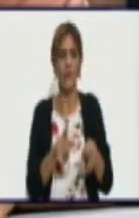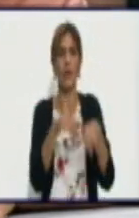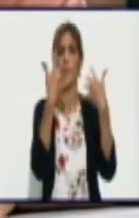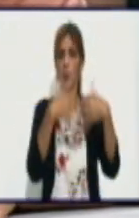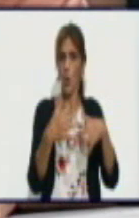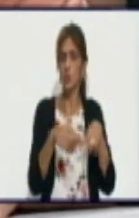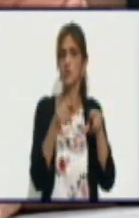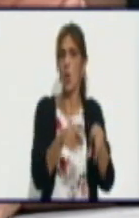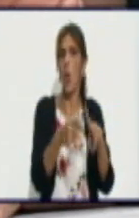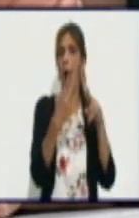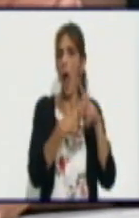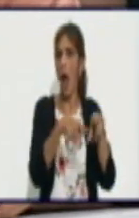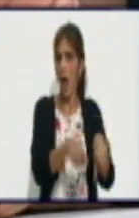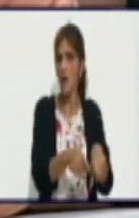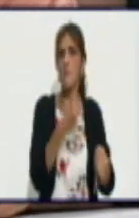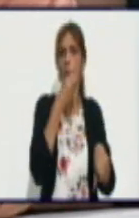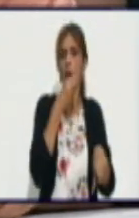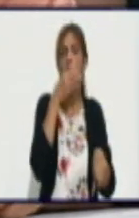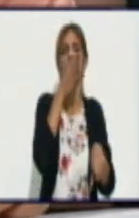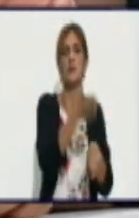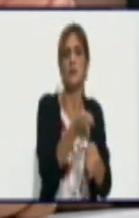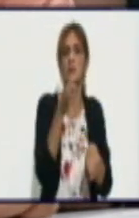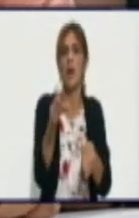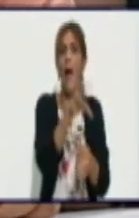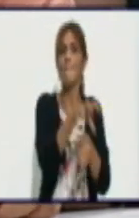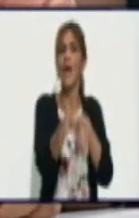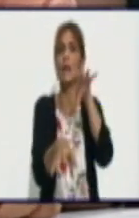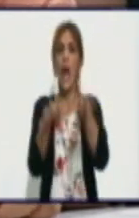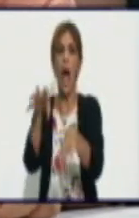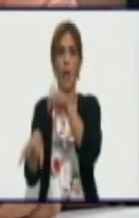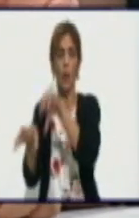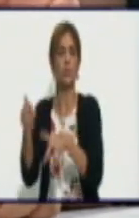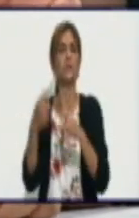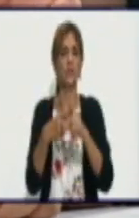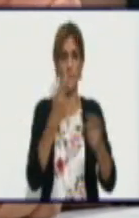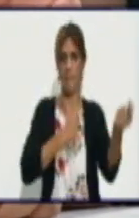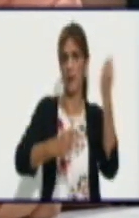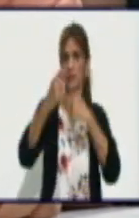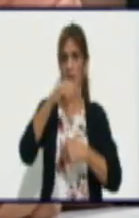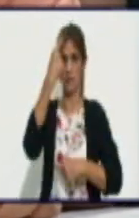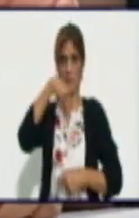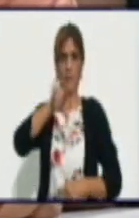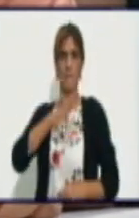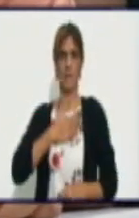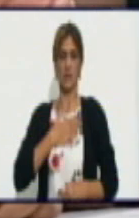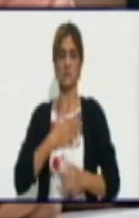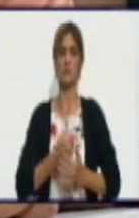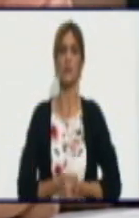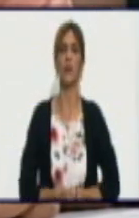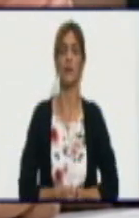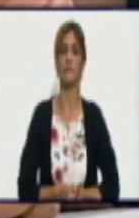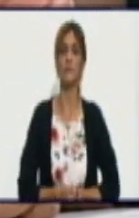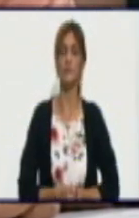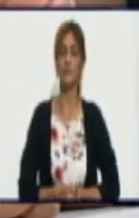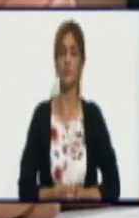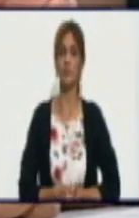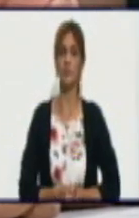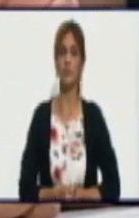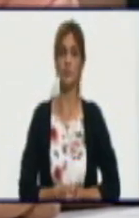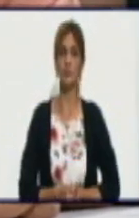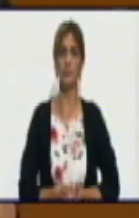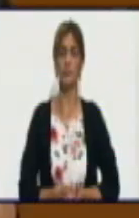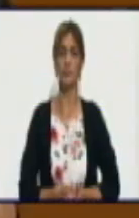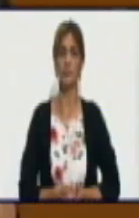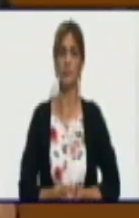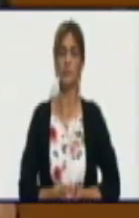arrendar un mercado y venderlo a ella directamente de forma minorista. O puede comprarle a un productor de los de ella o a un usufructuario de los vinculados de ella y